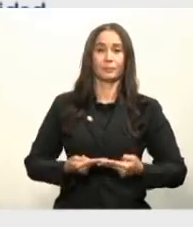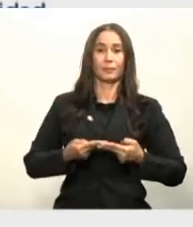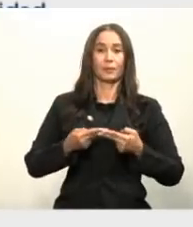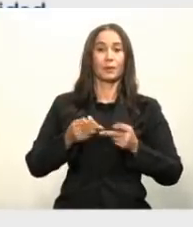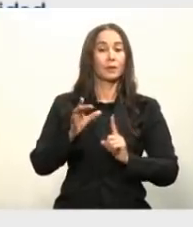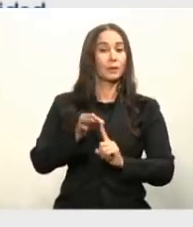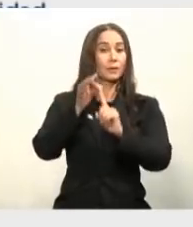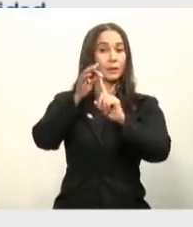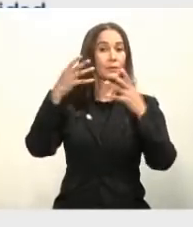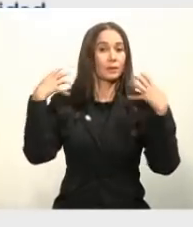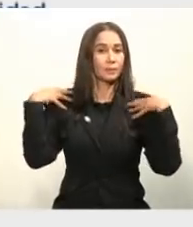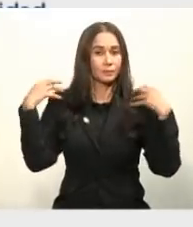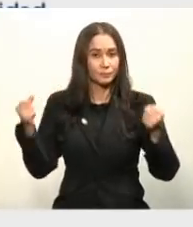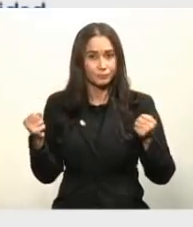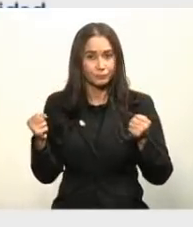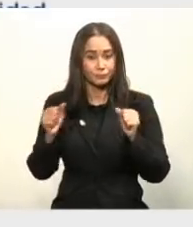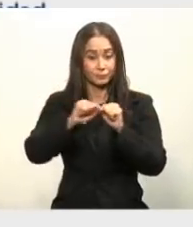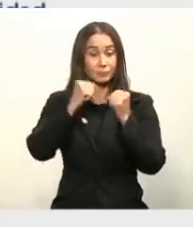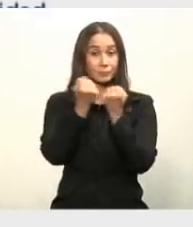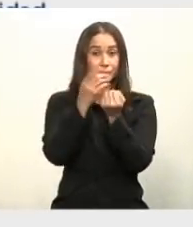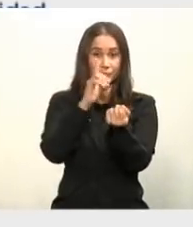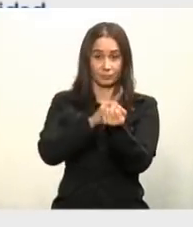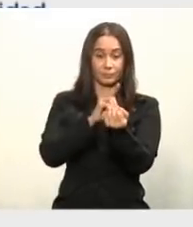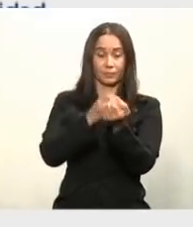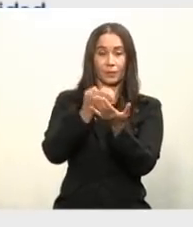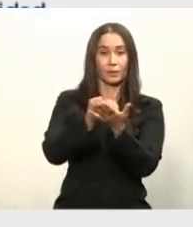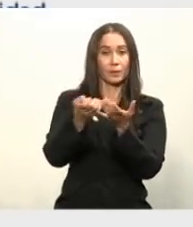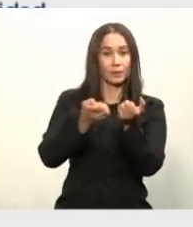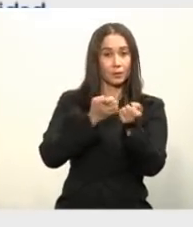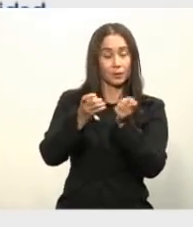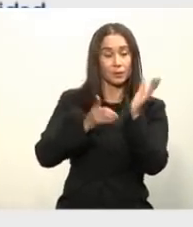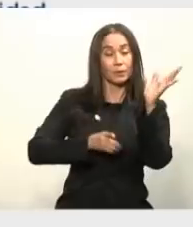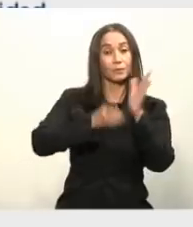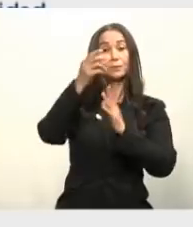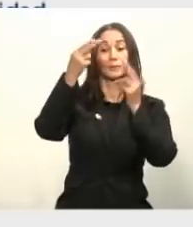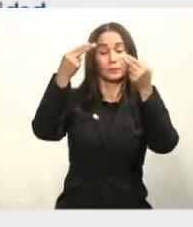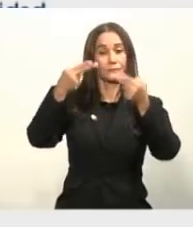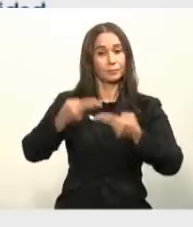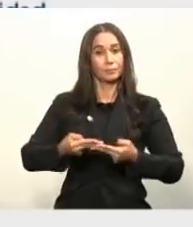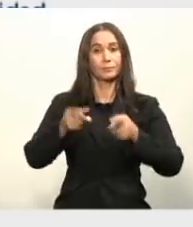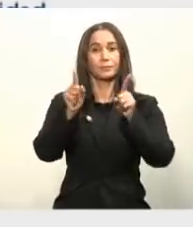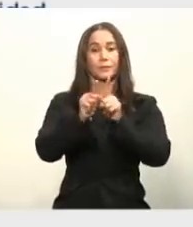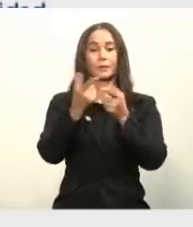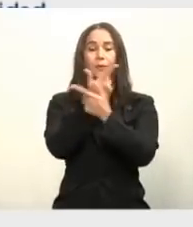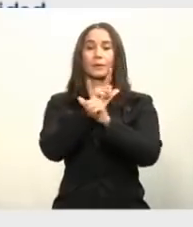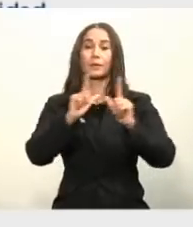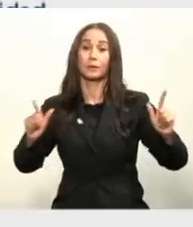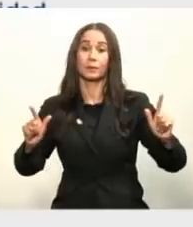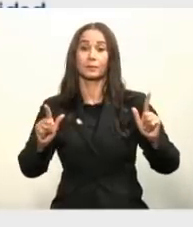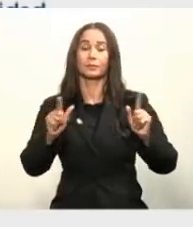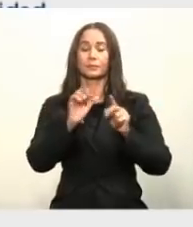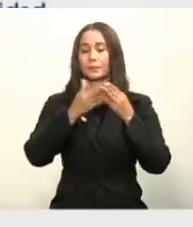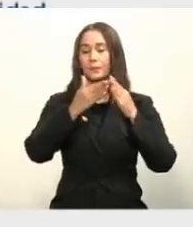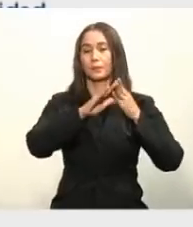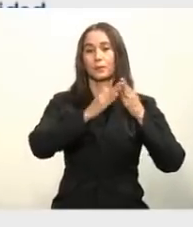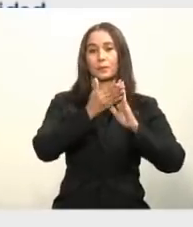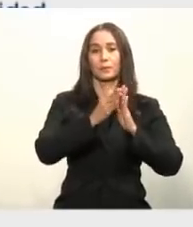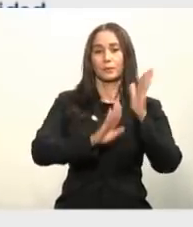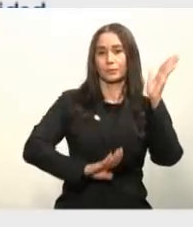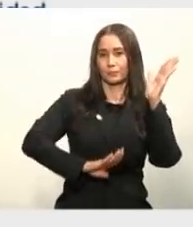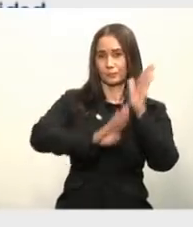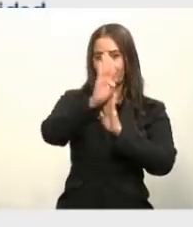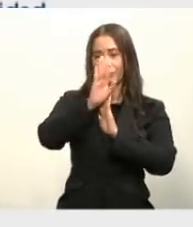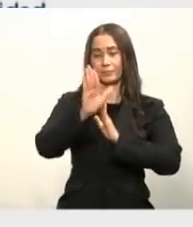salud, la seguridad social y económica, los derechos humanos y las libertades civiles y el desarrollo